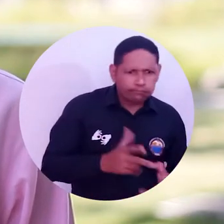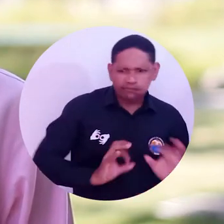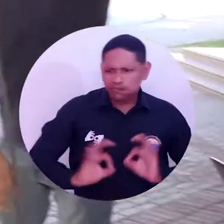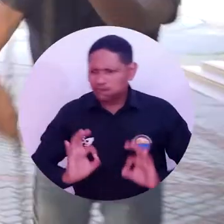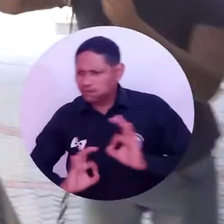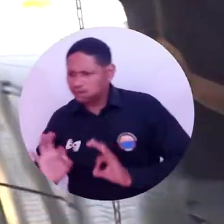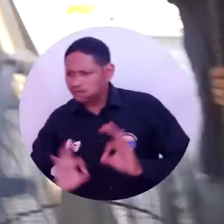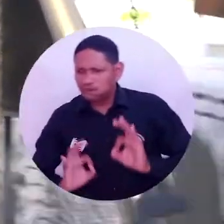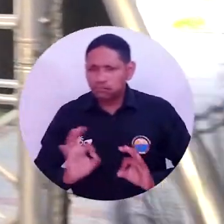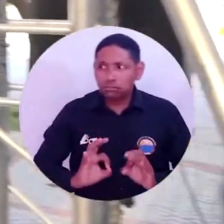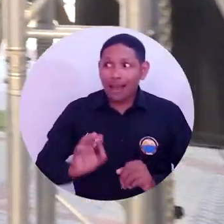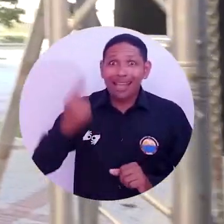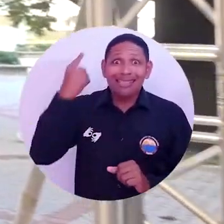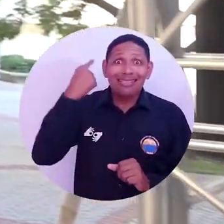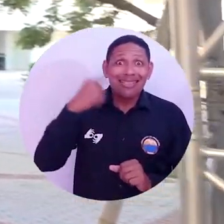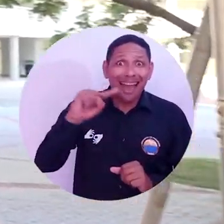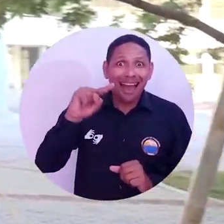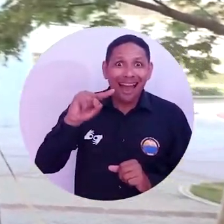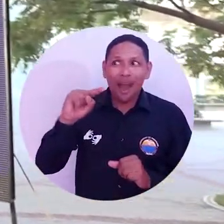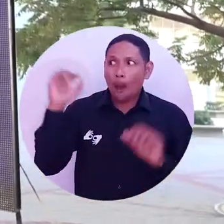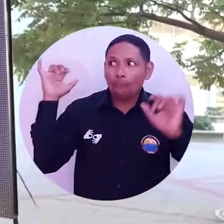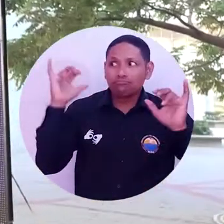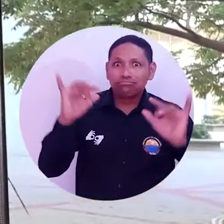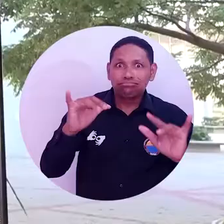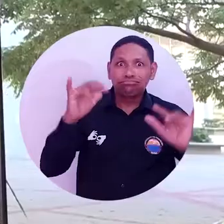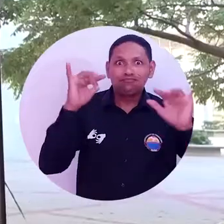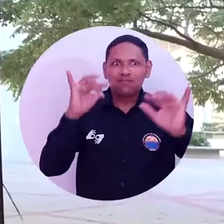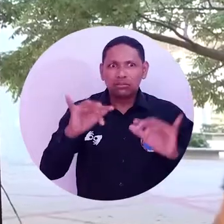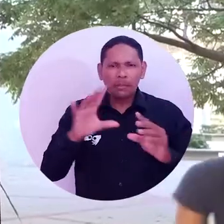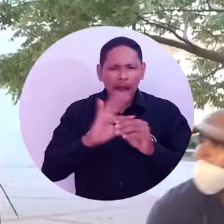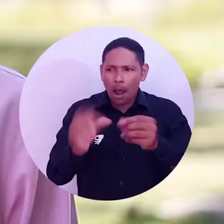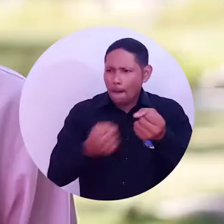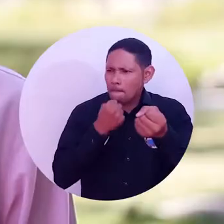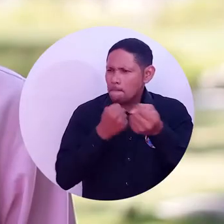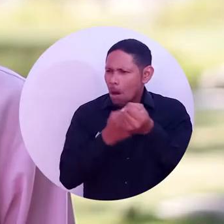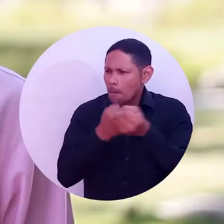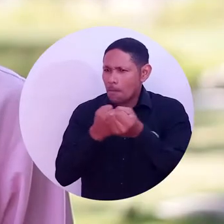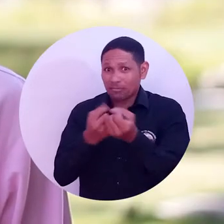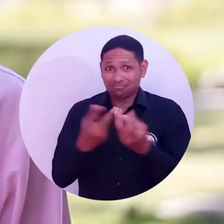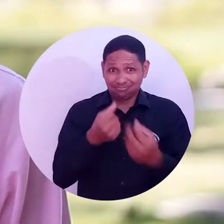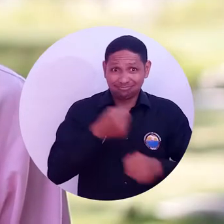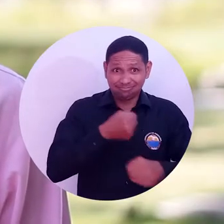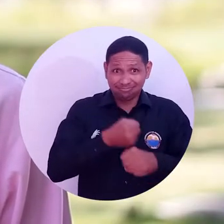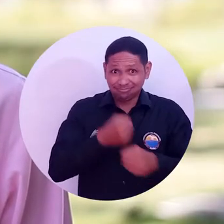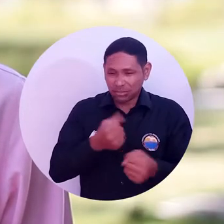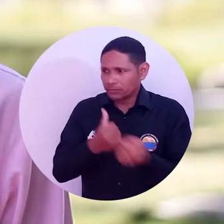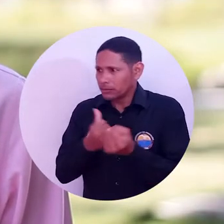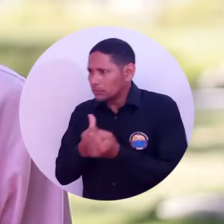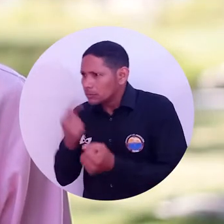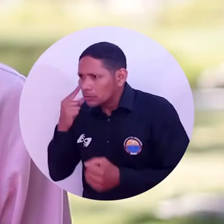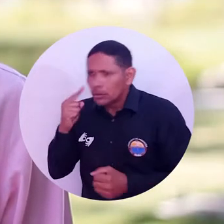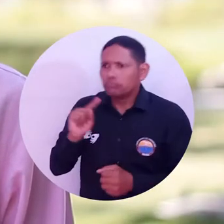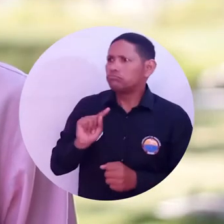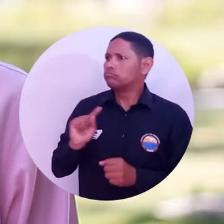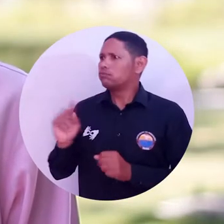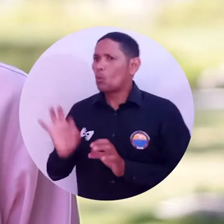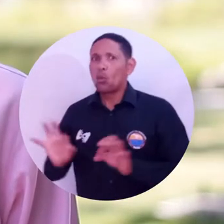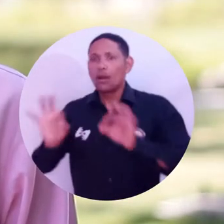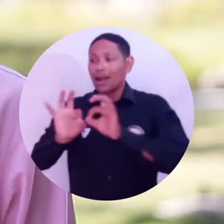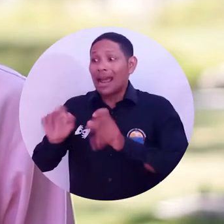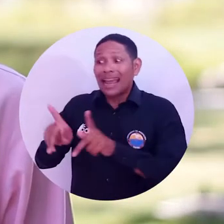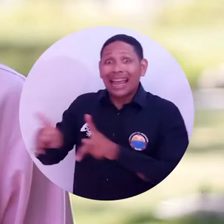y el día de las ceremonias, todo el apoyo por parte del equipo de trabajo para que los graduandos